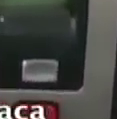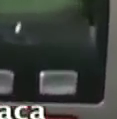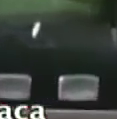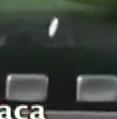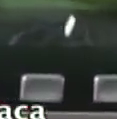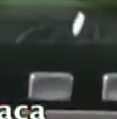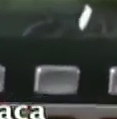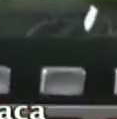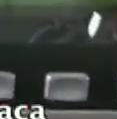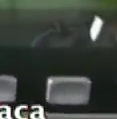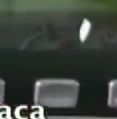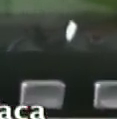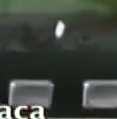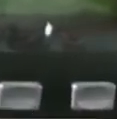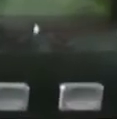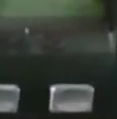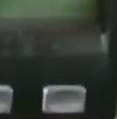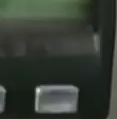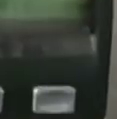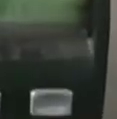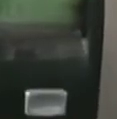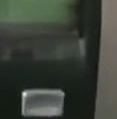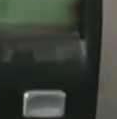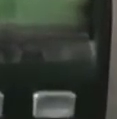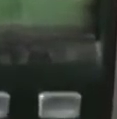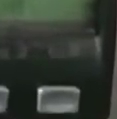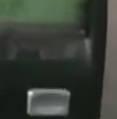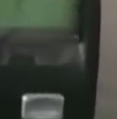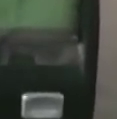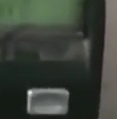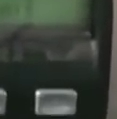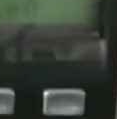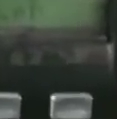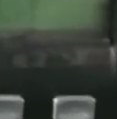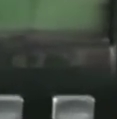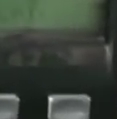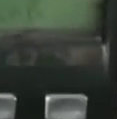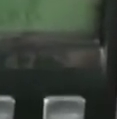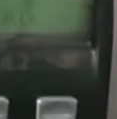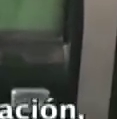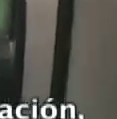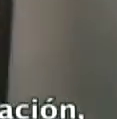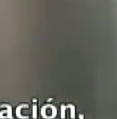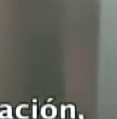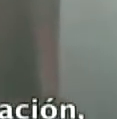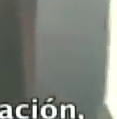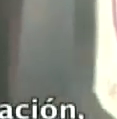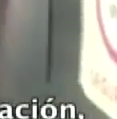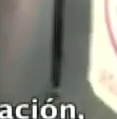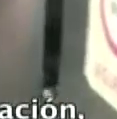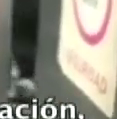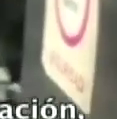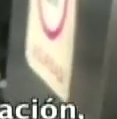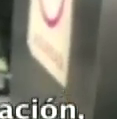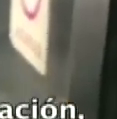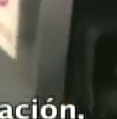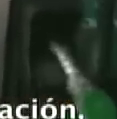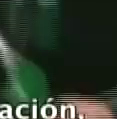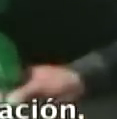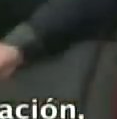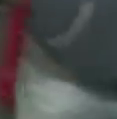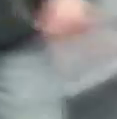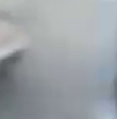aparece el número de placa asociado al carnet del vehículo que está en la estación.